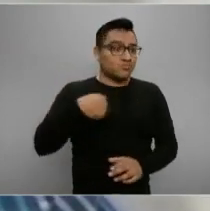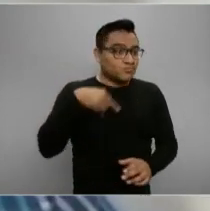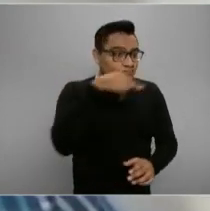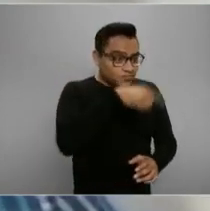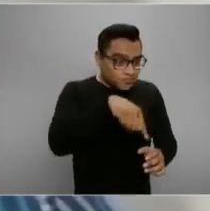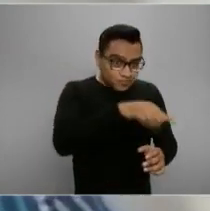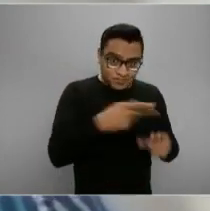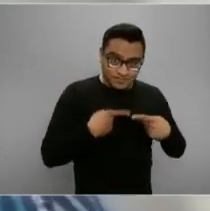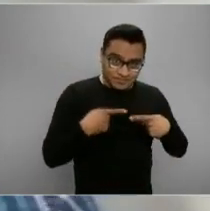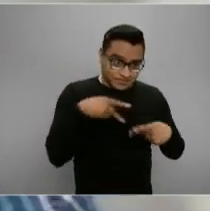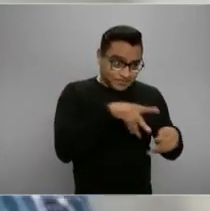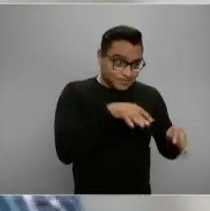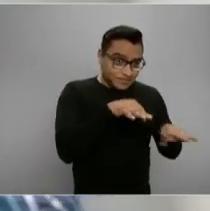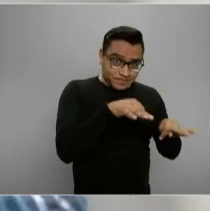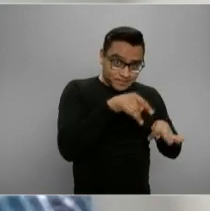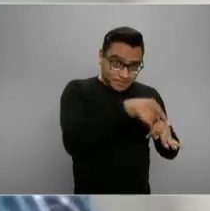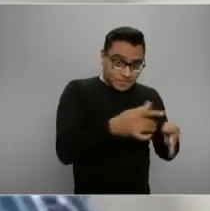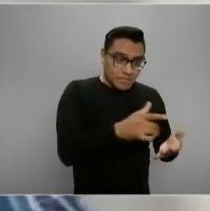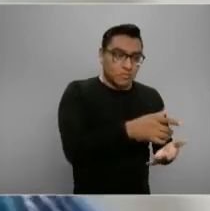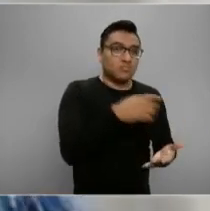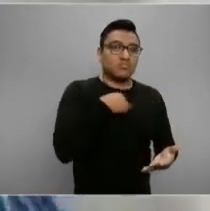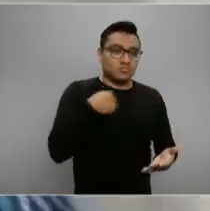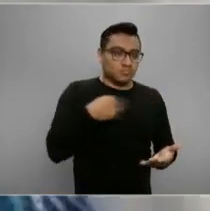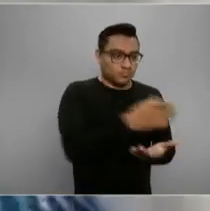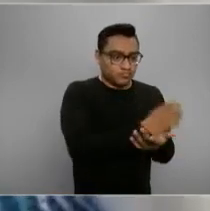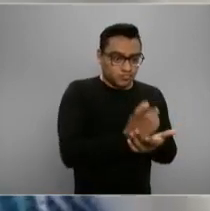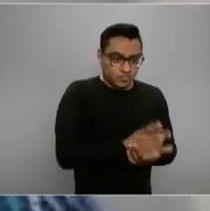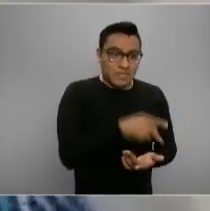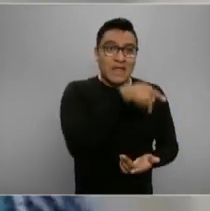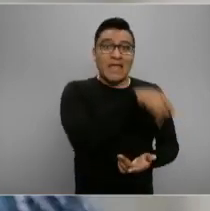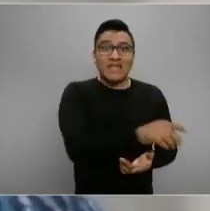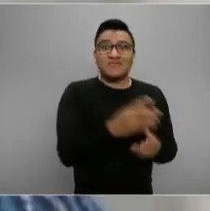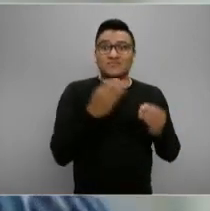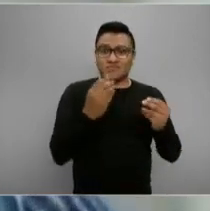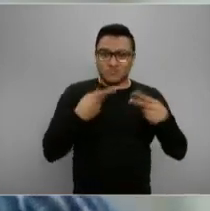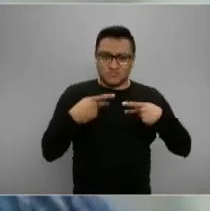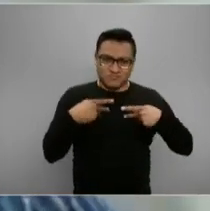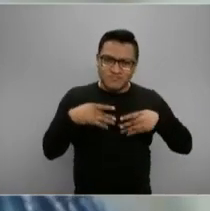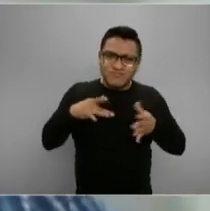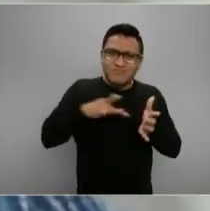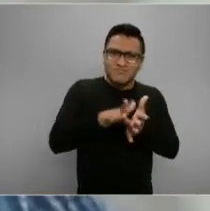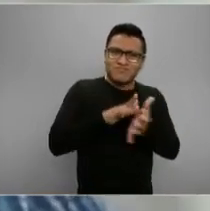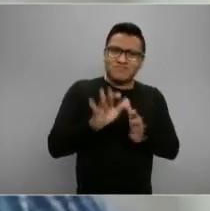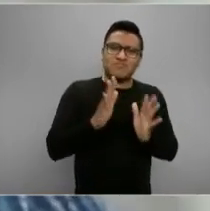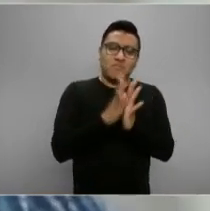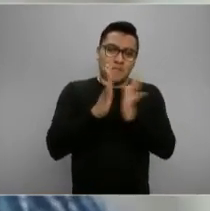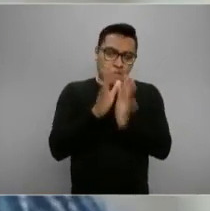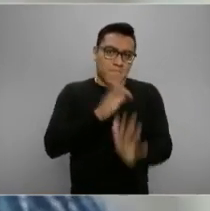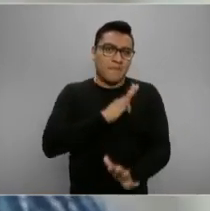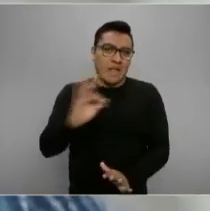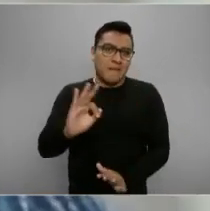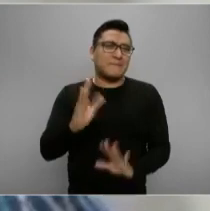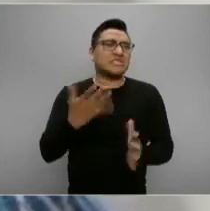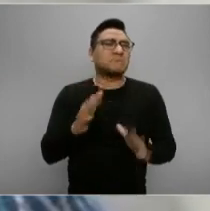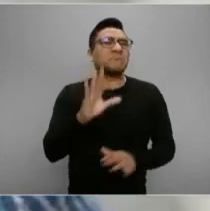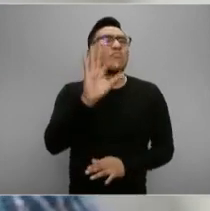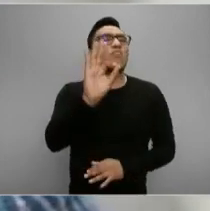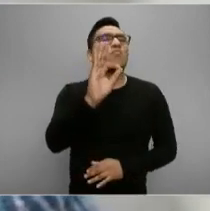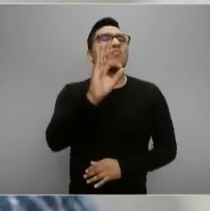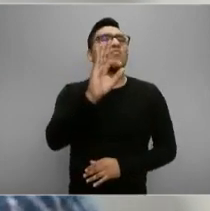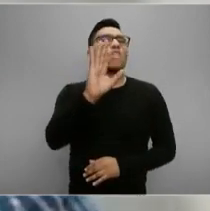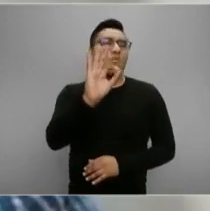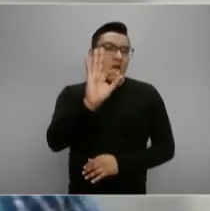estos espacios públicos, para que requieran un importante volumen de mano de obra. Prácticamente el 40% de lo que